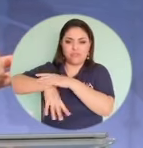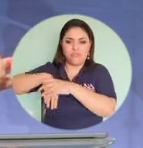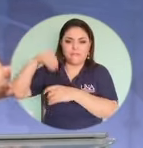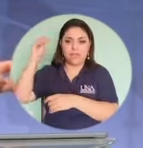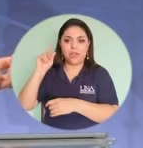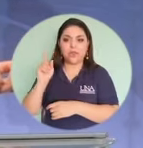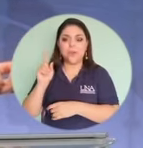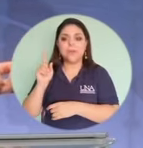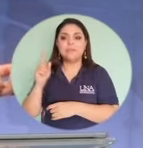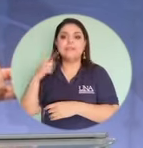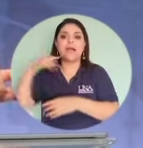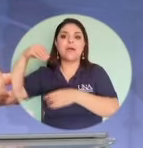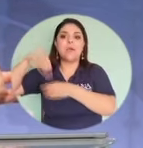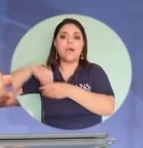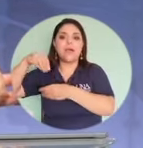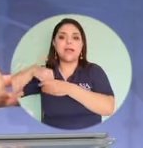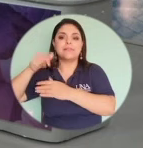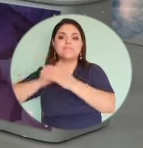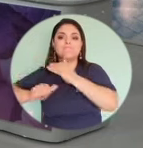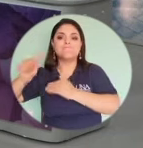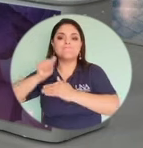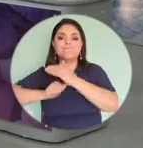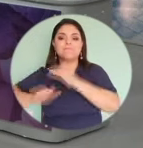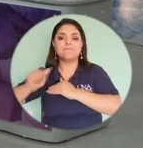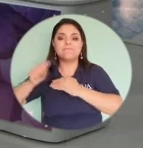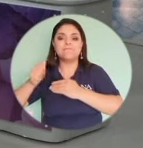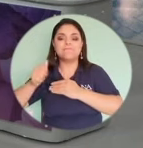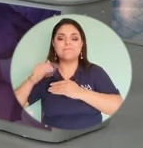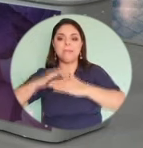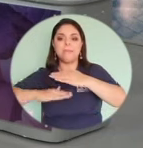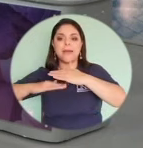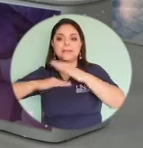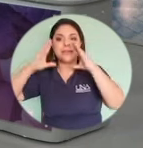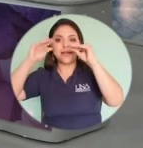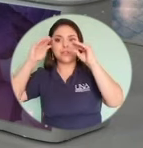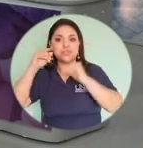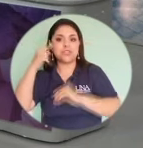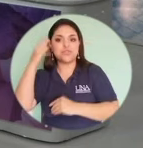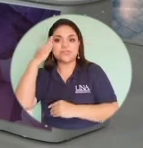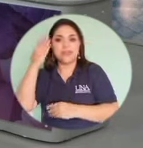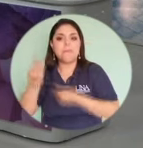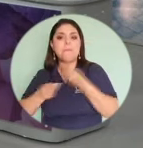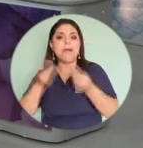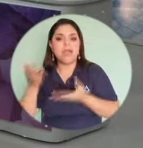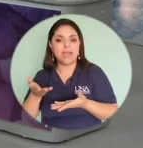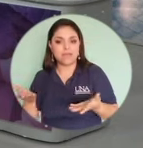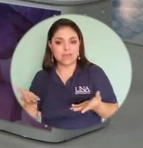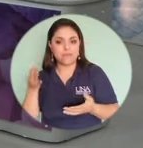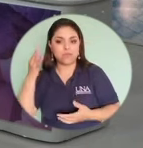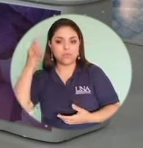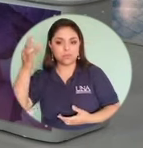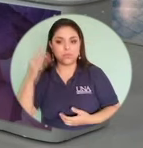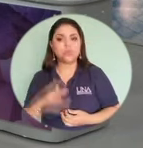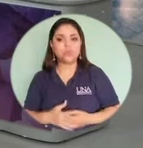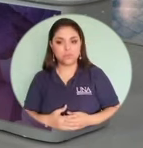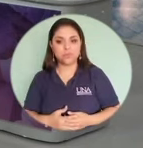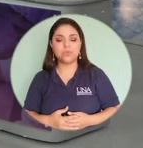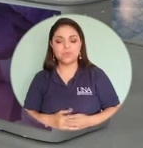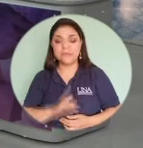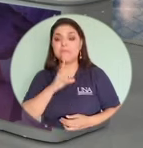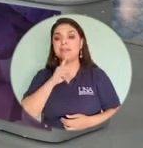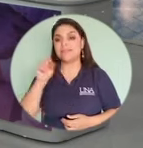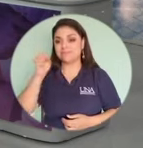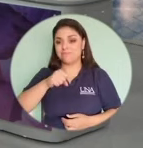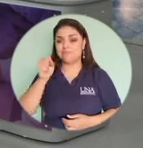rifa, son para una base de datos, que luego usted no sabe qué destino puede tener. Es así. Definitivamente, e inclusive ahí es cuando